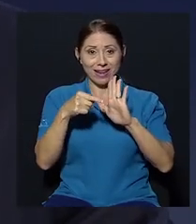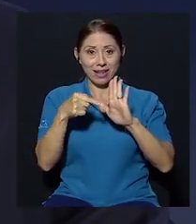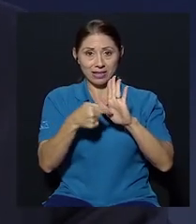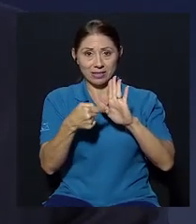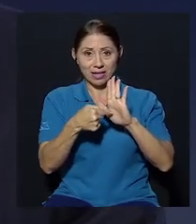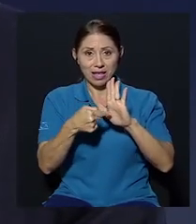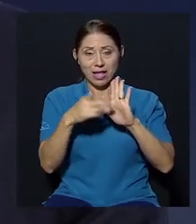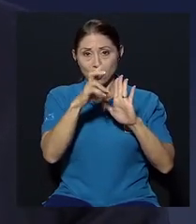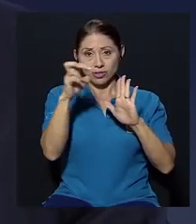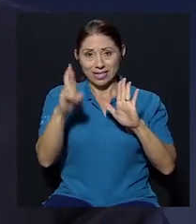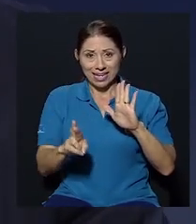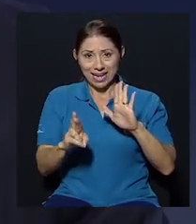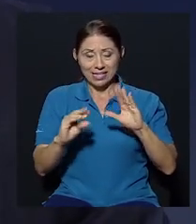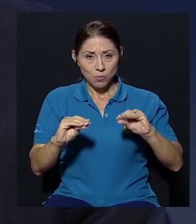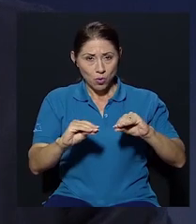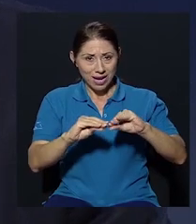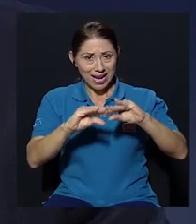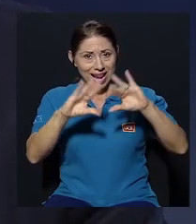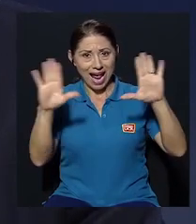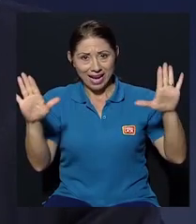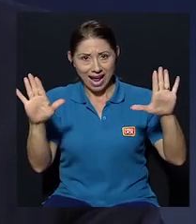clara la constitución